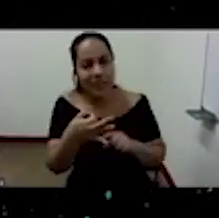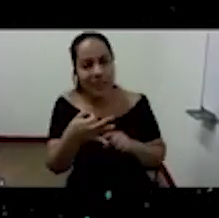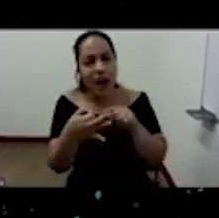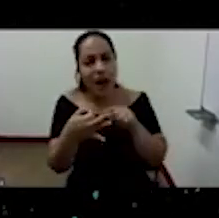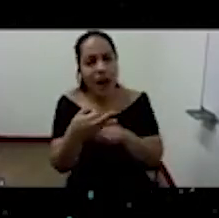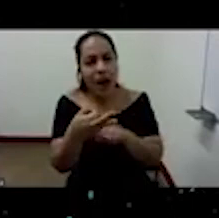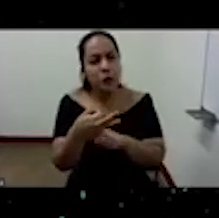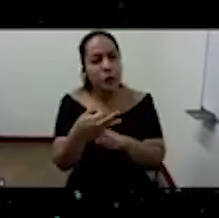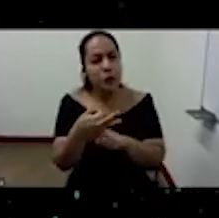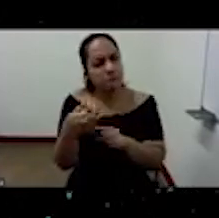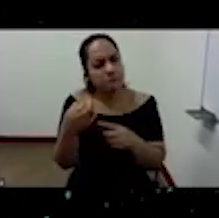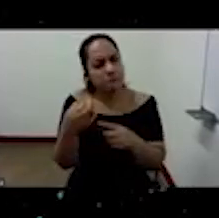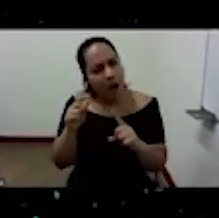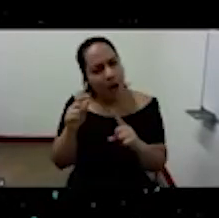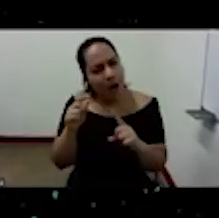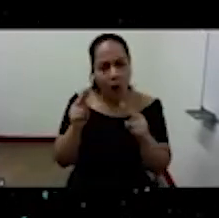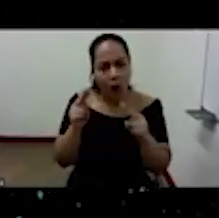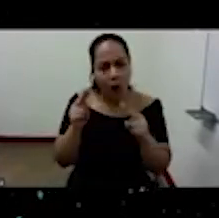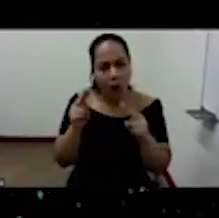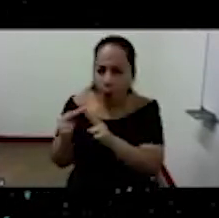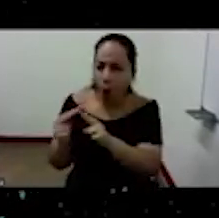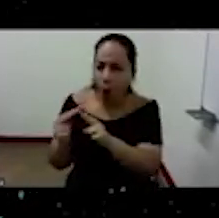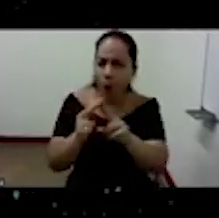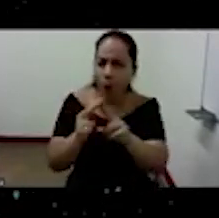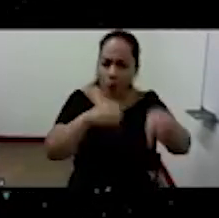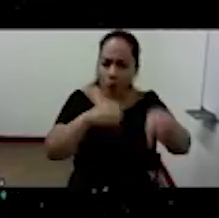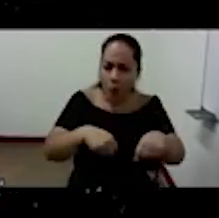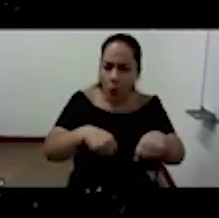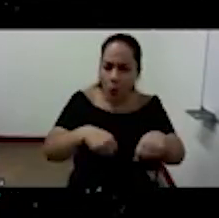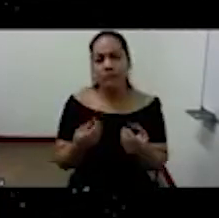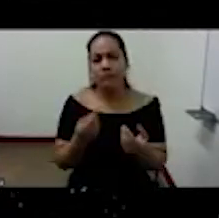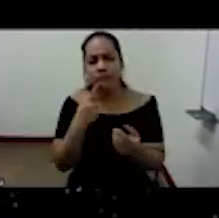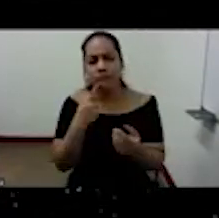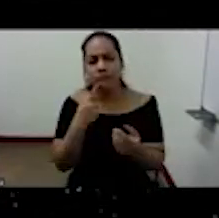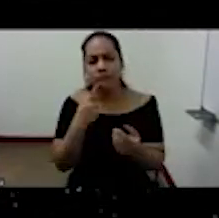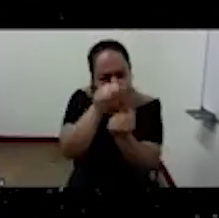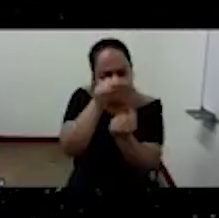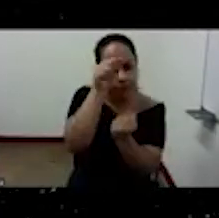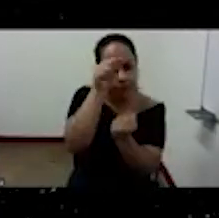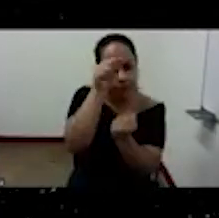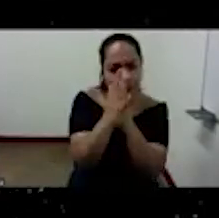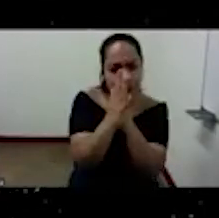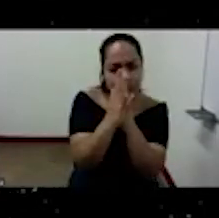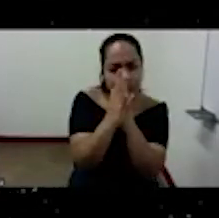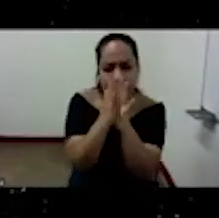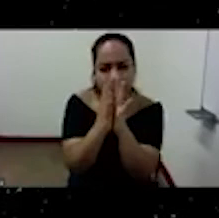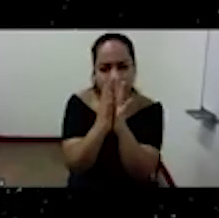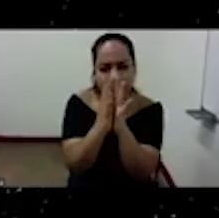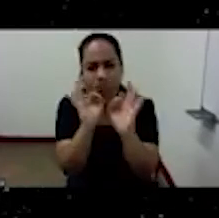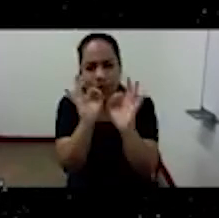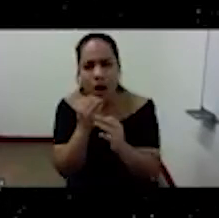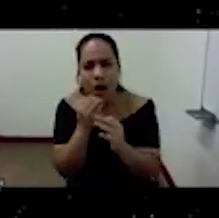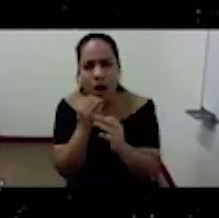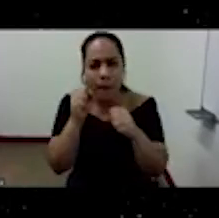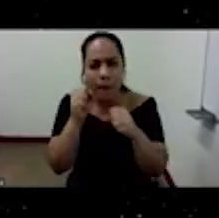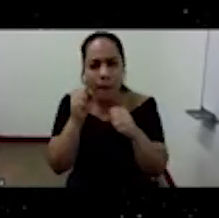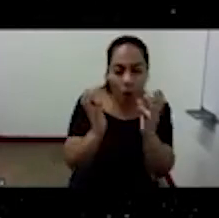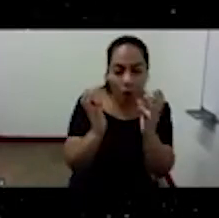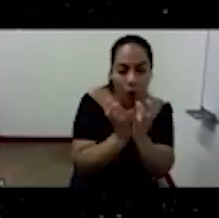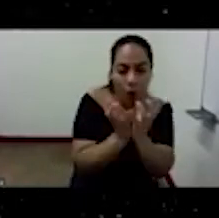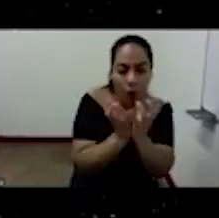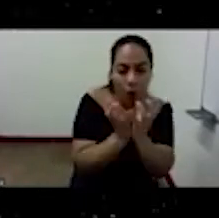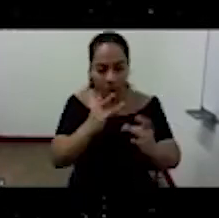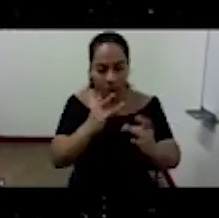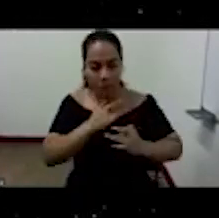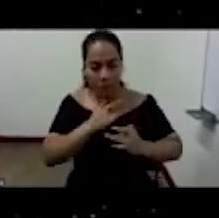conocer de manera que permitir a la voluntad